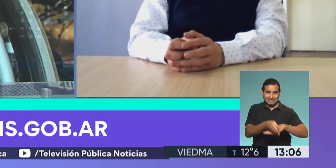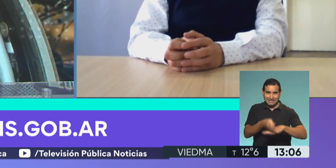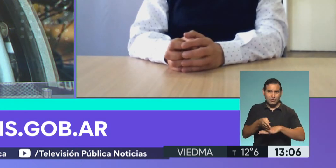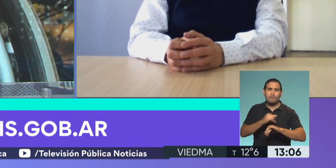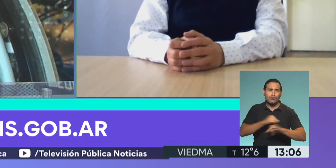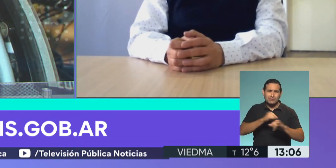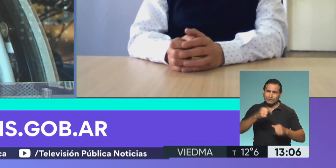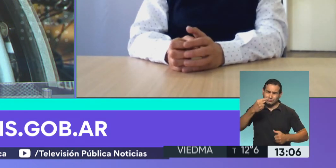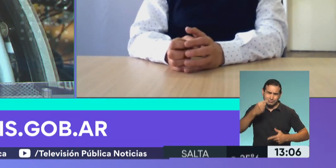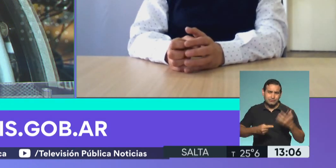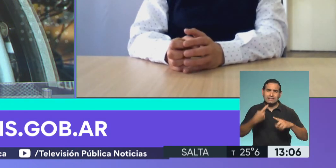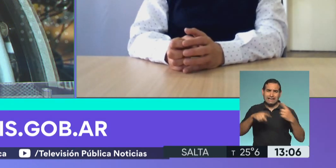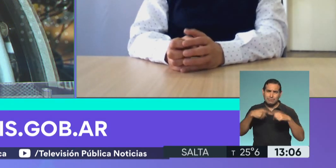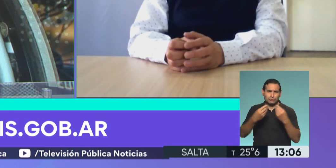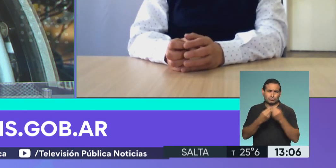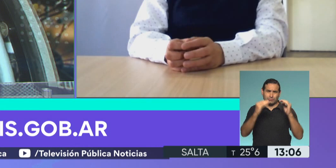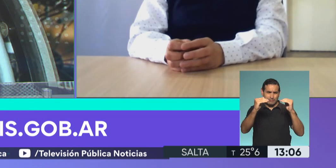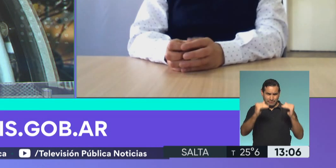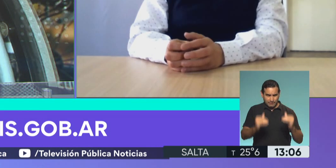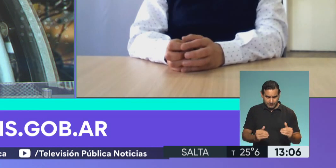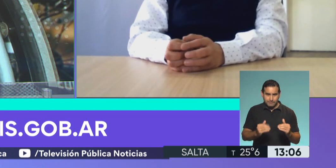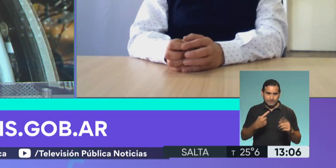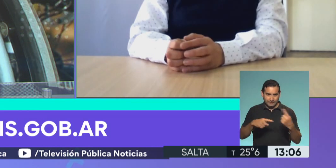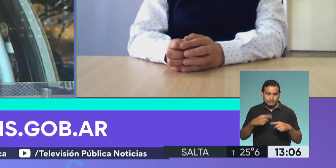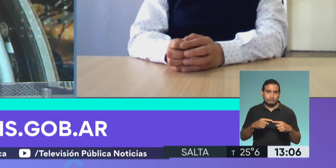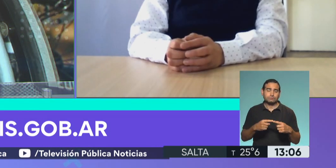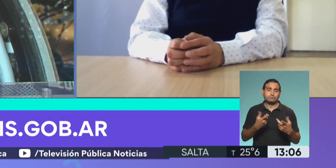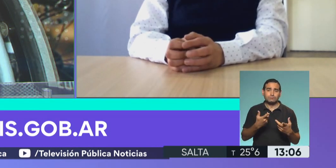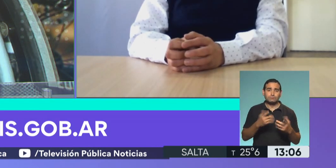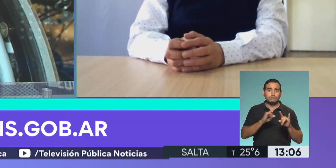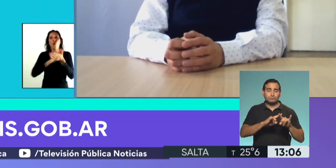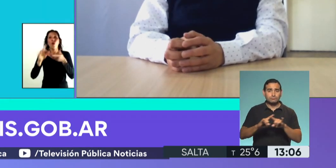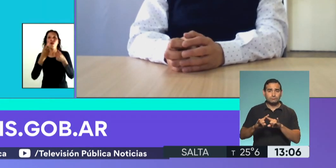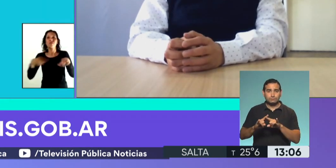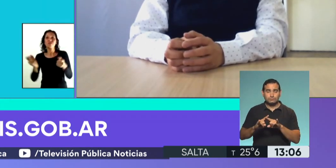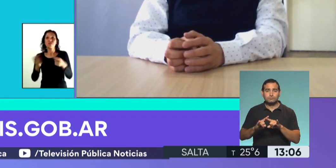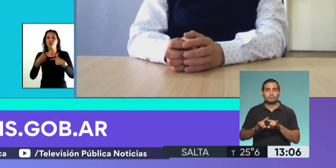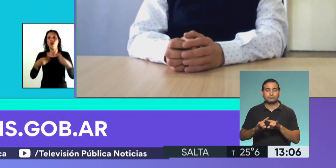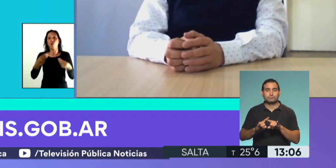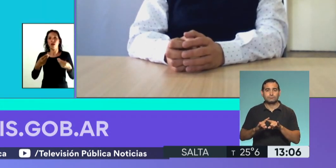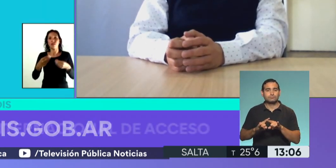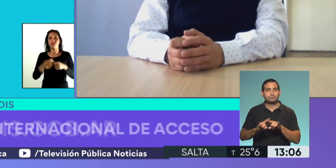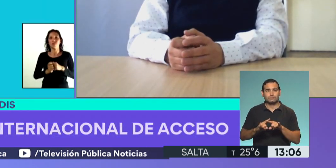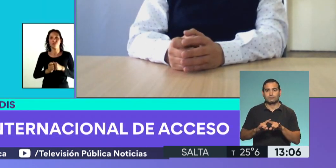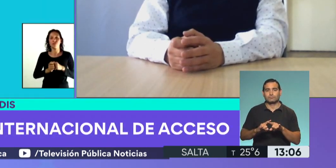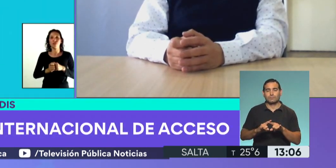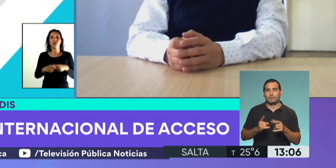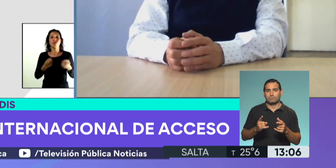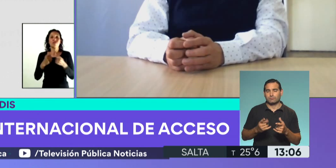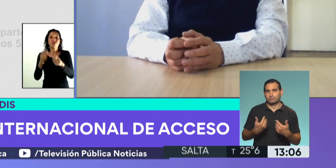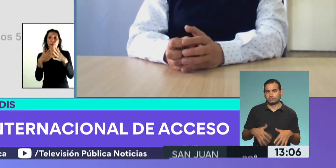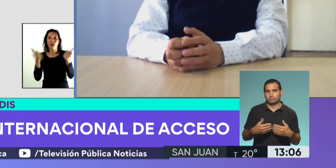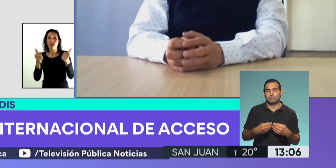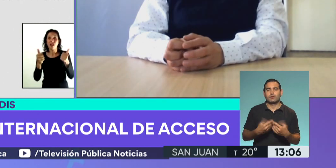mucha información y a muchos trámites del Estado Nacional. Es una plataforma que estamos utilizando muchísimo,